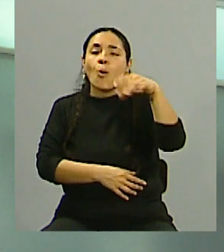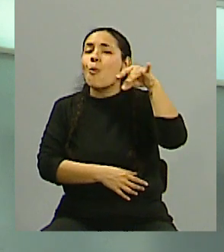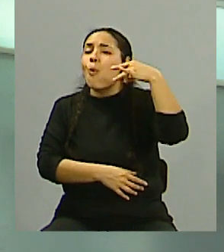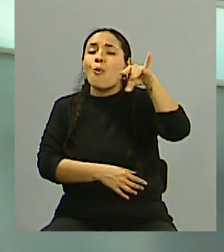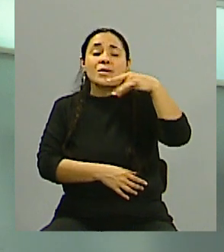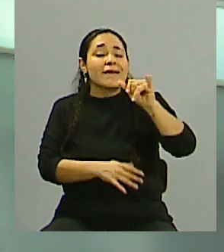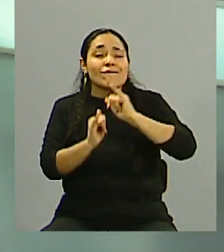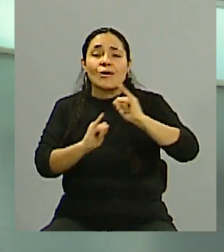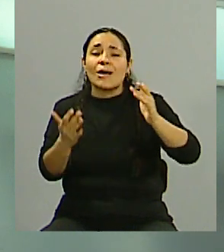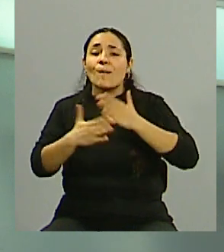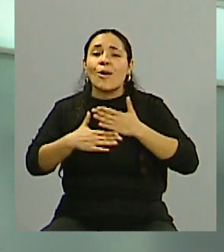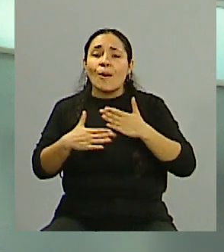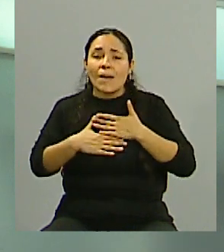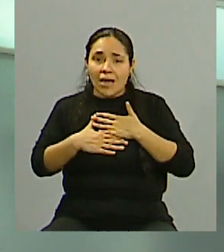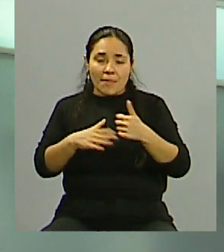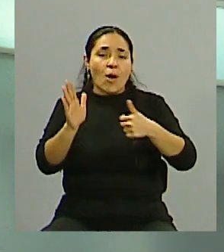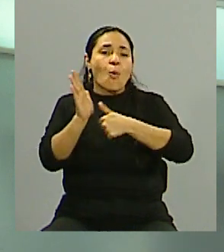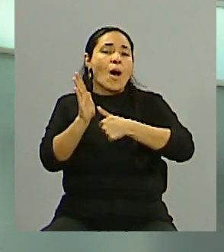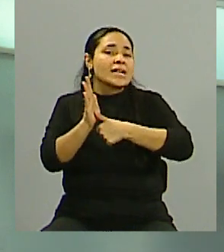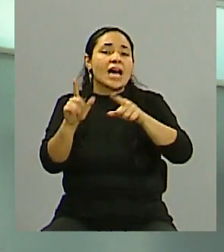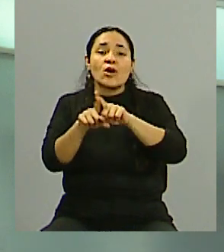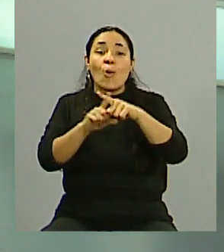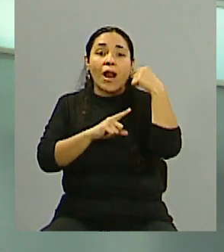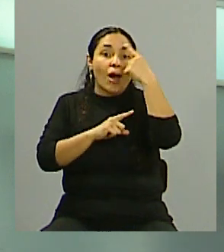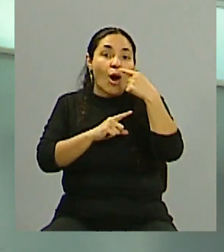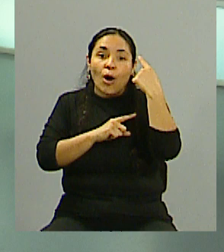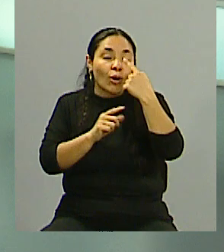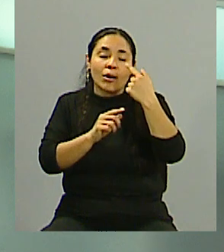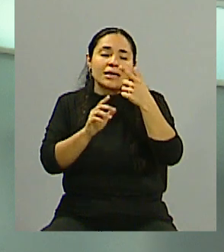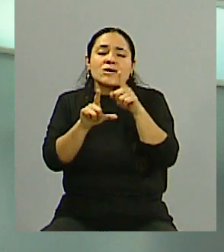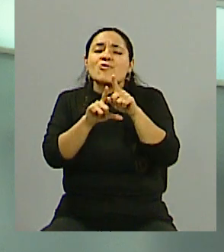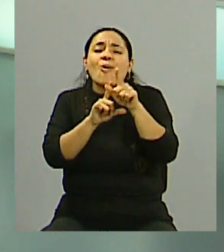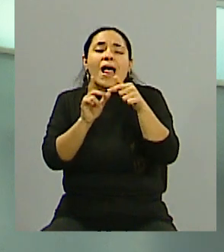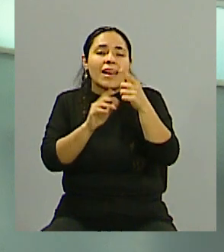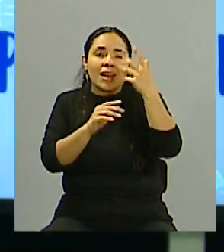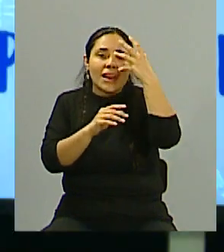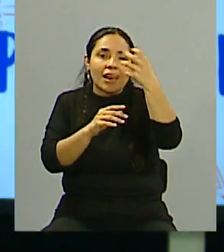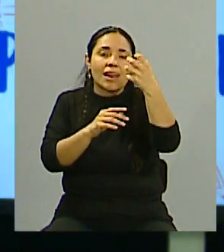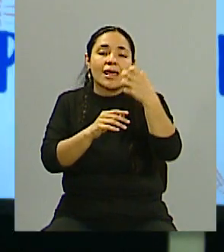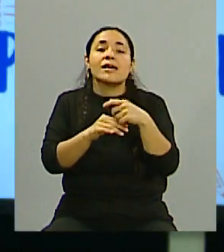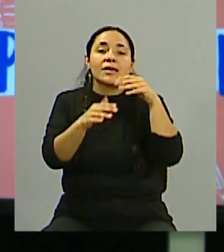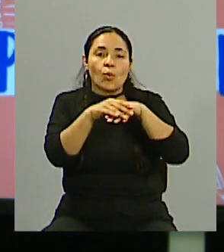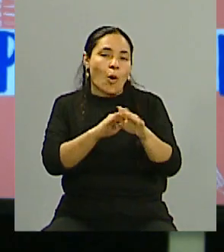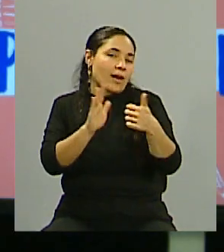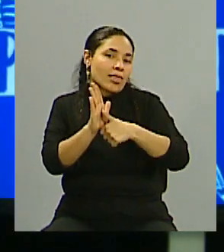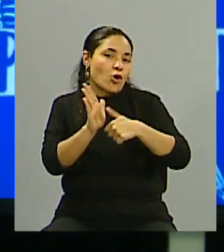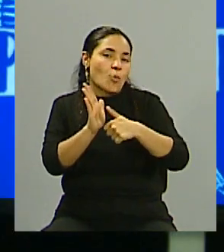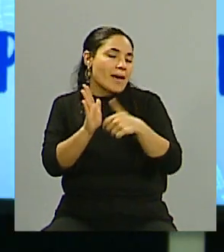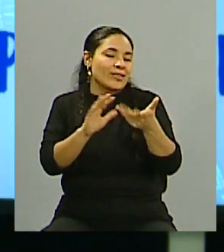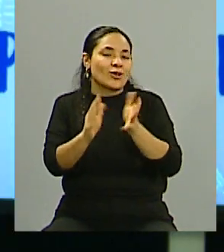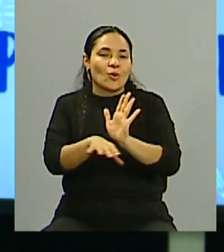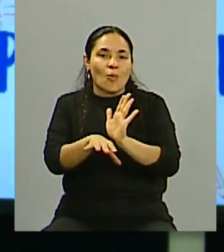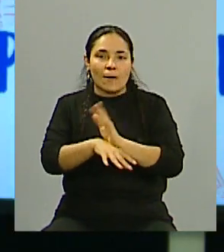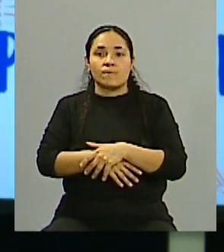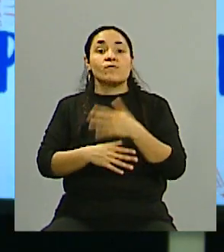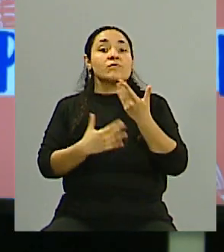La huella única, digamos. La huella única para identificar persona humana. La intención que ellos manifiestan es, el día de mañana en